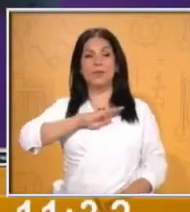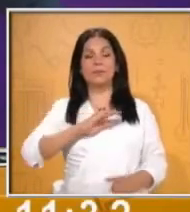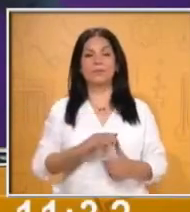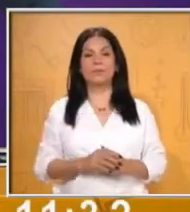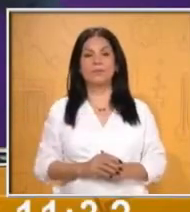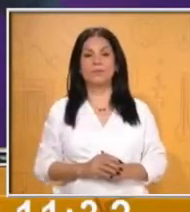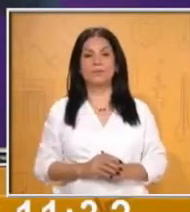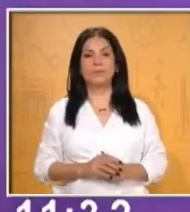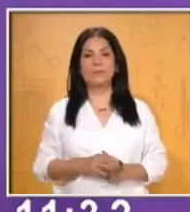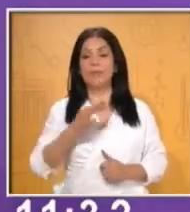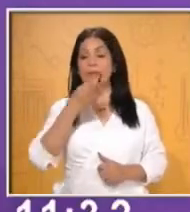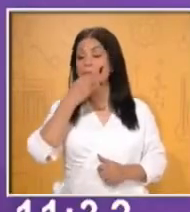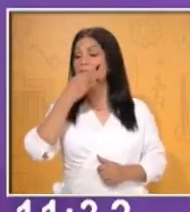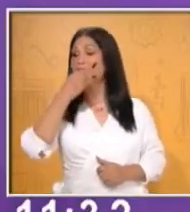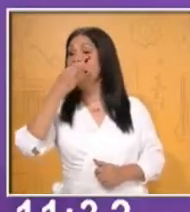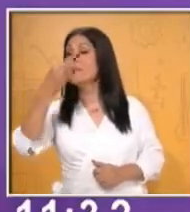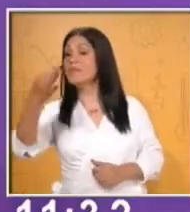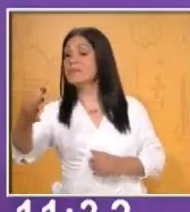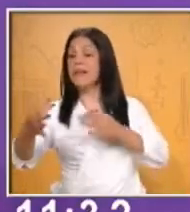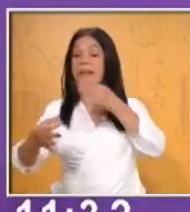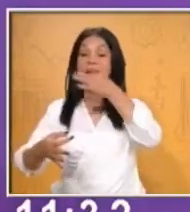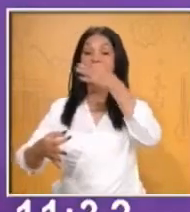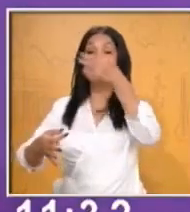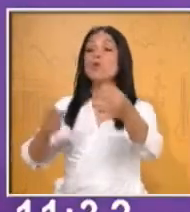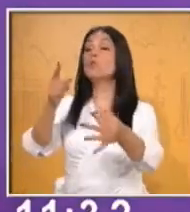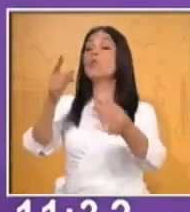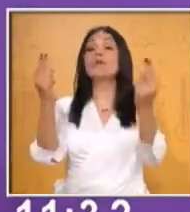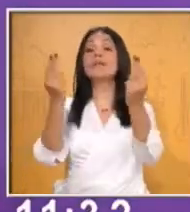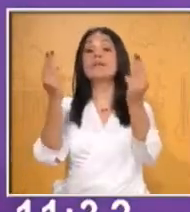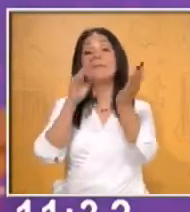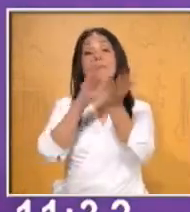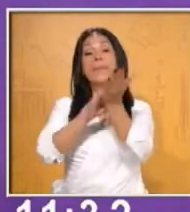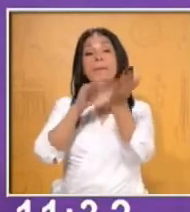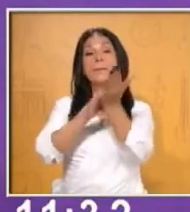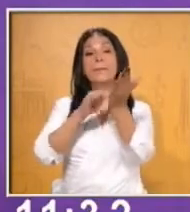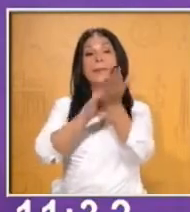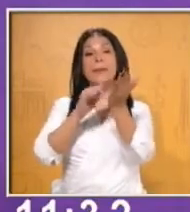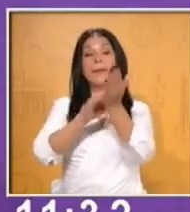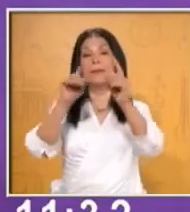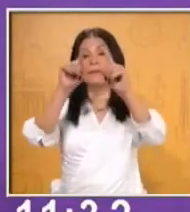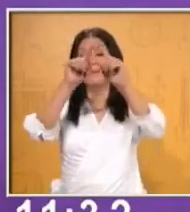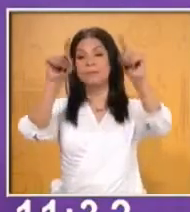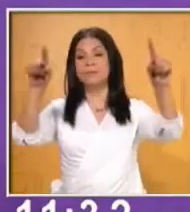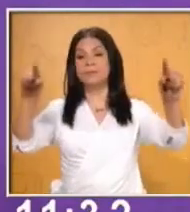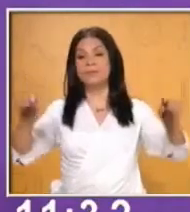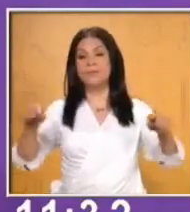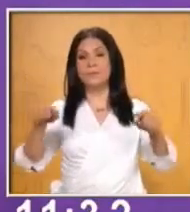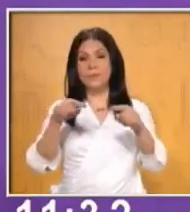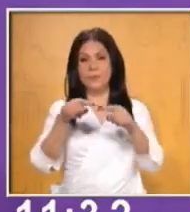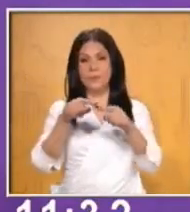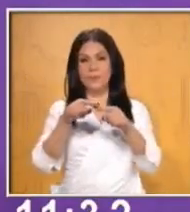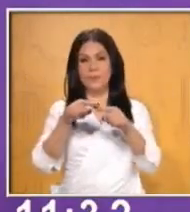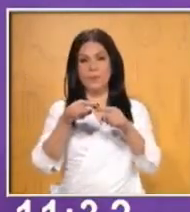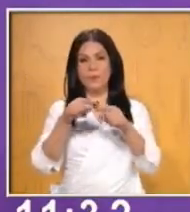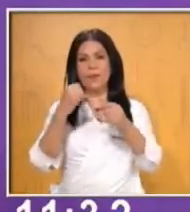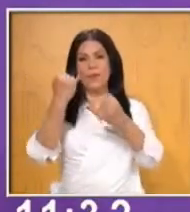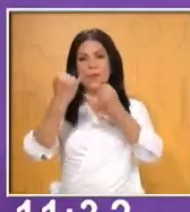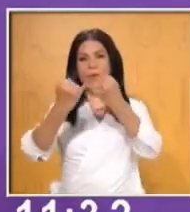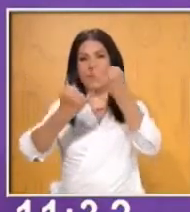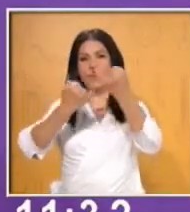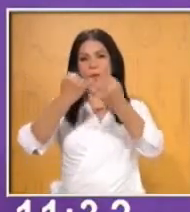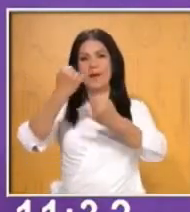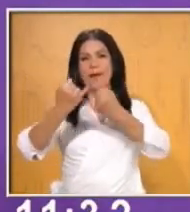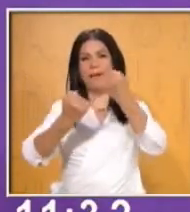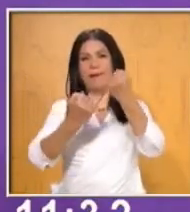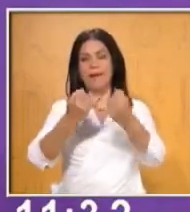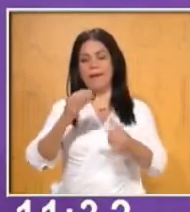Habíamos mencionado que ibas a necesitar una hoja dividida en 7 por 5, porque vamos a jugar al basta. Nada más que lo vamos a